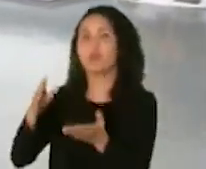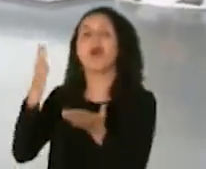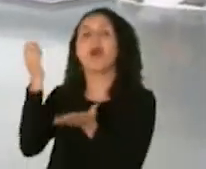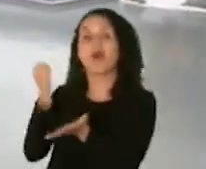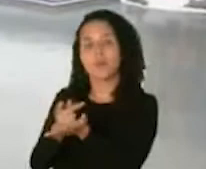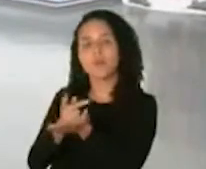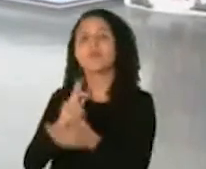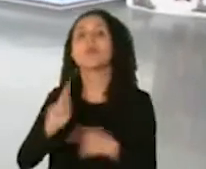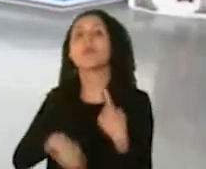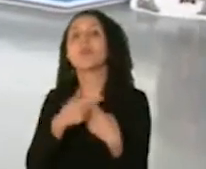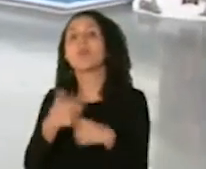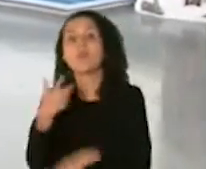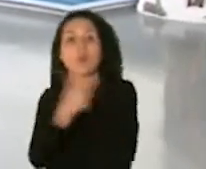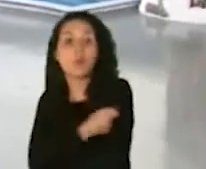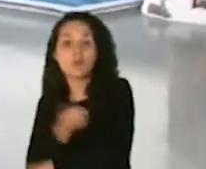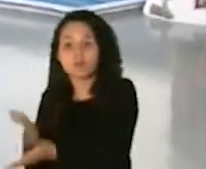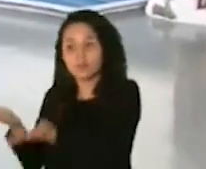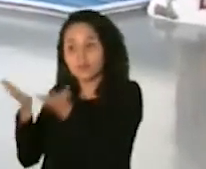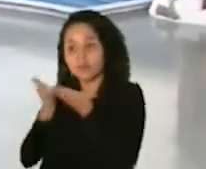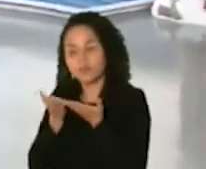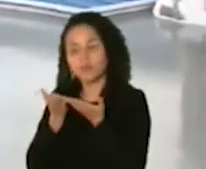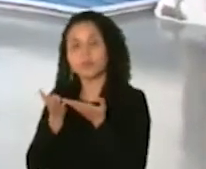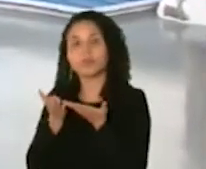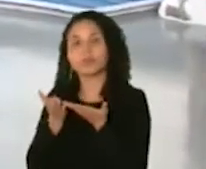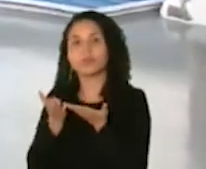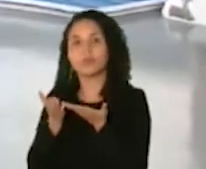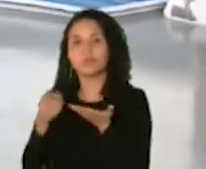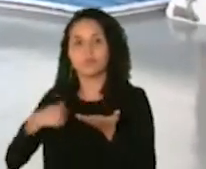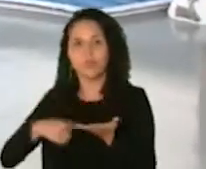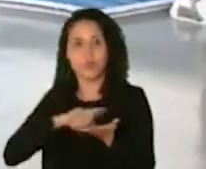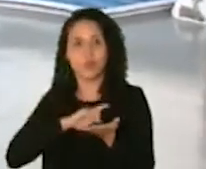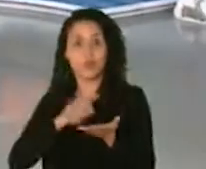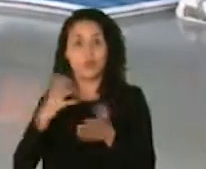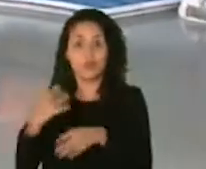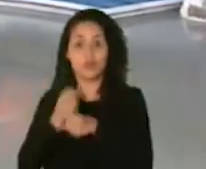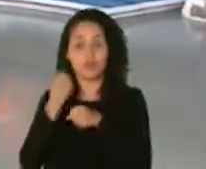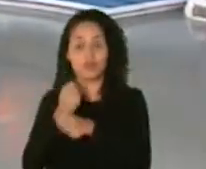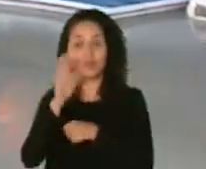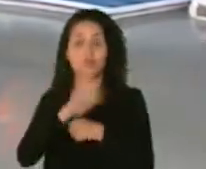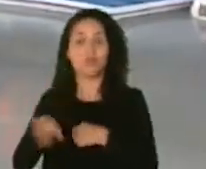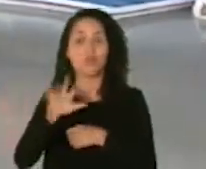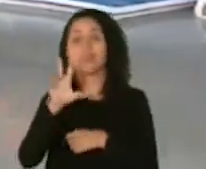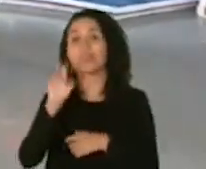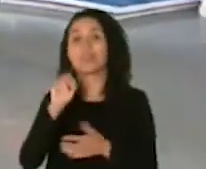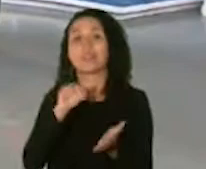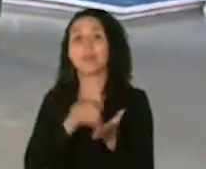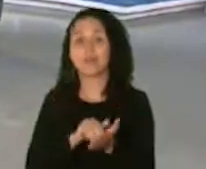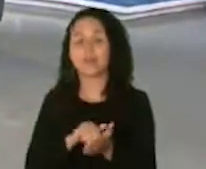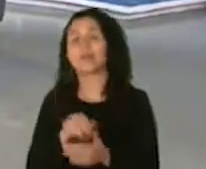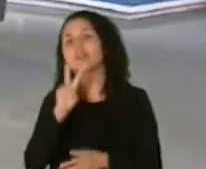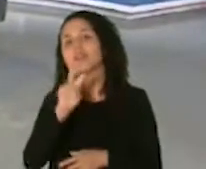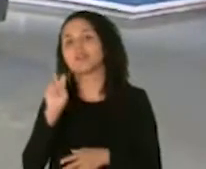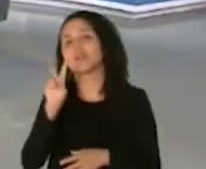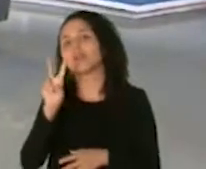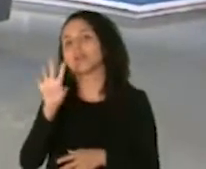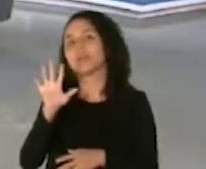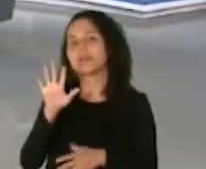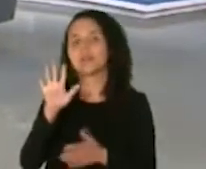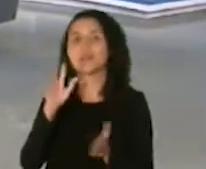Inicialmente, cuando lleguen estas vacunas, debemos de recibir aproximadamente 30.225